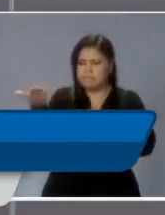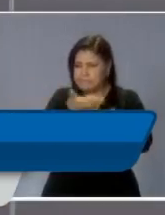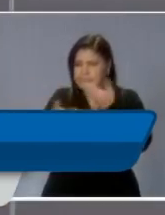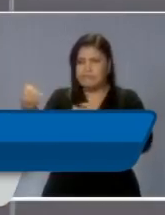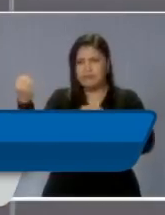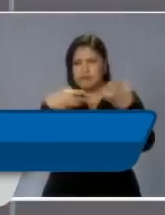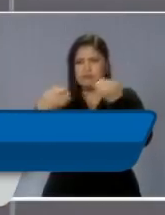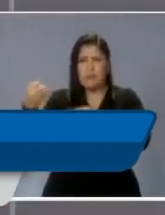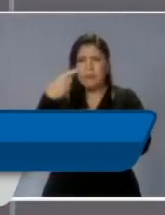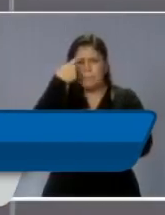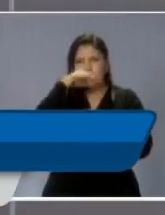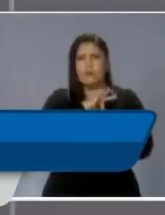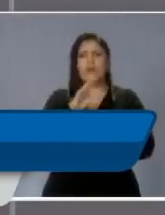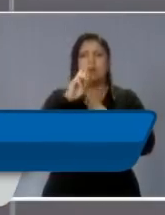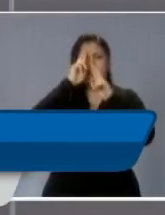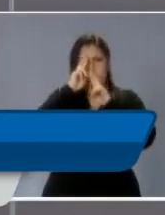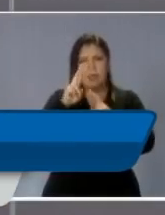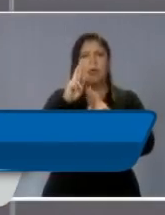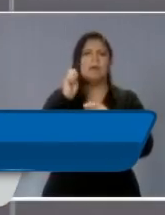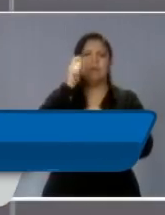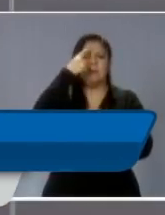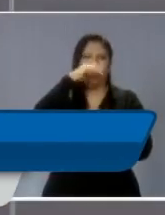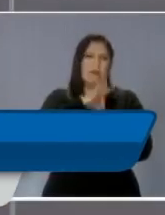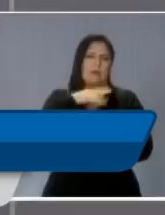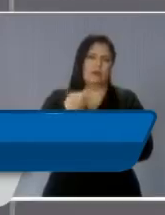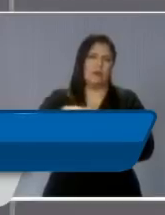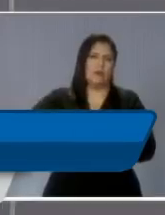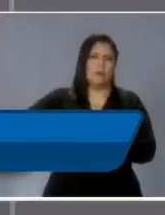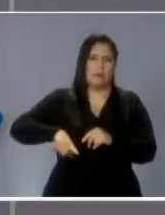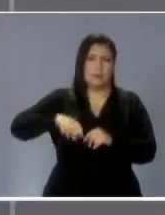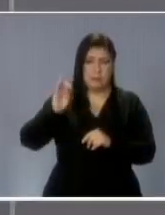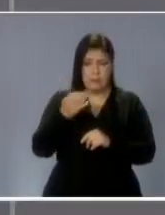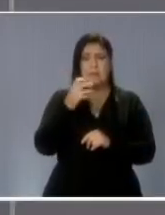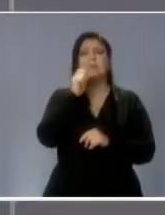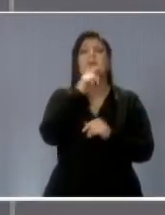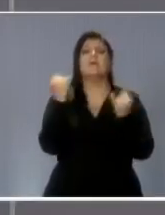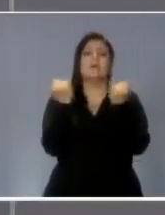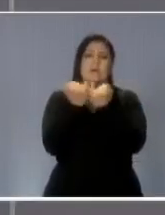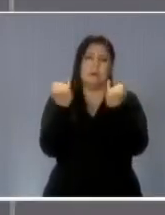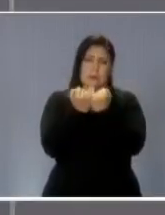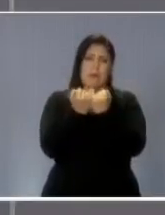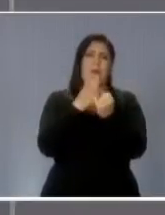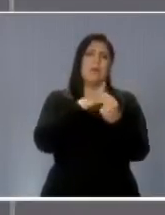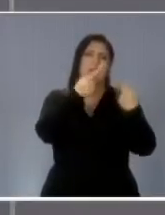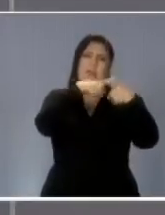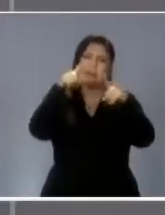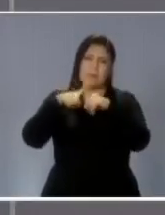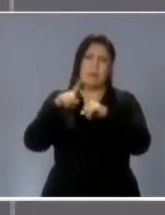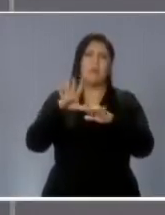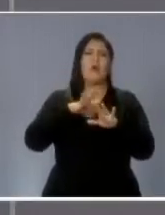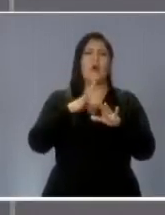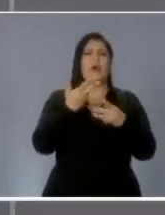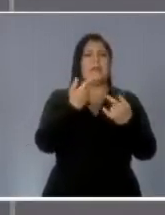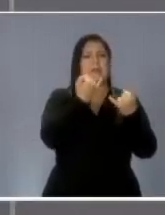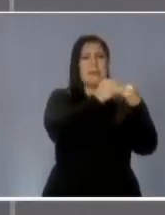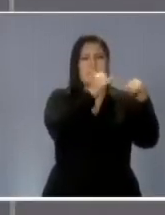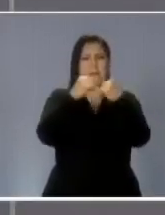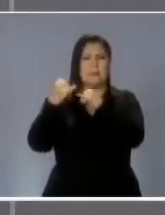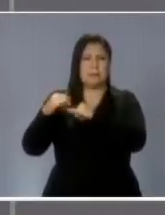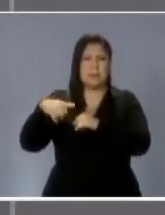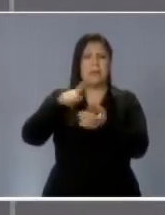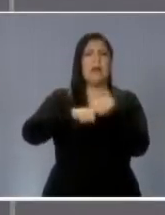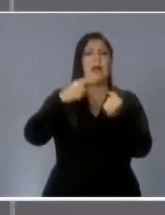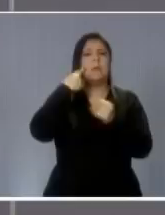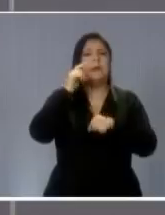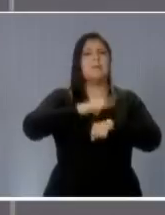absoluto respeto a nuestro régimen federal. Así lo hicimos también con los diversos órganos autónomos que dan